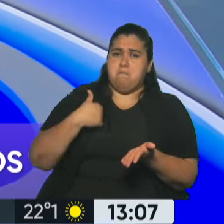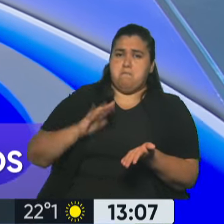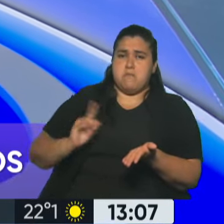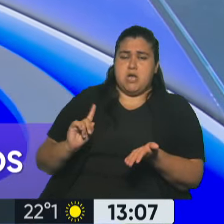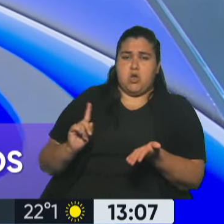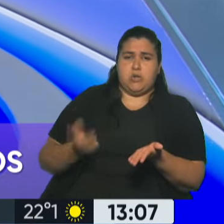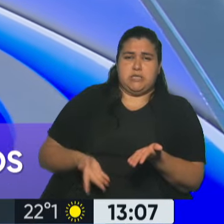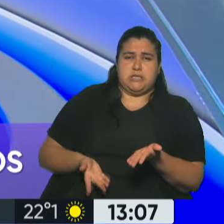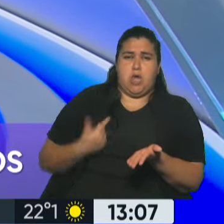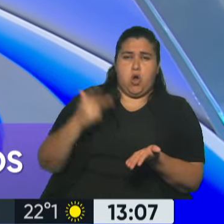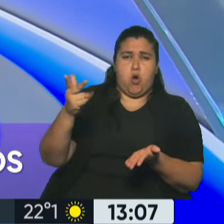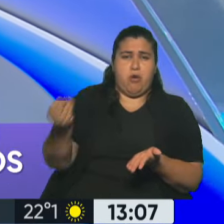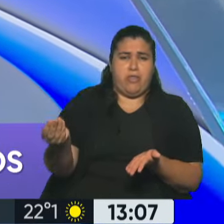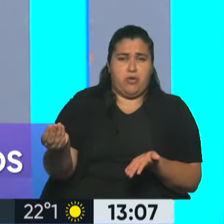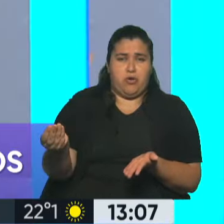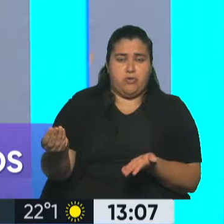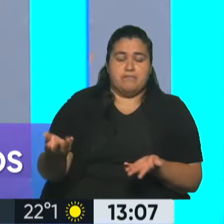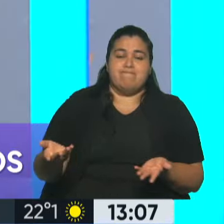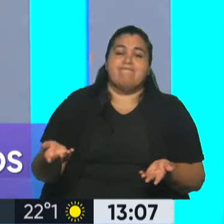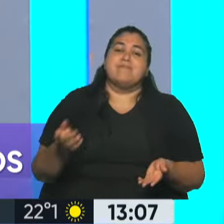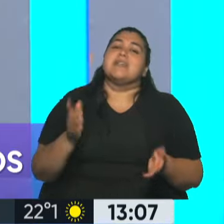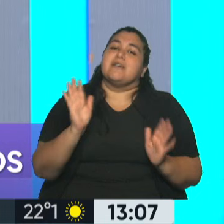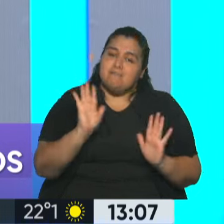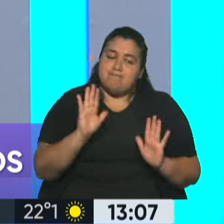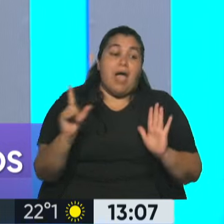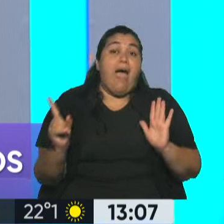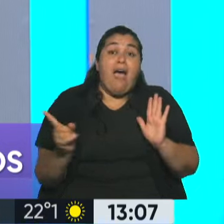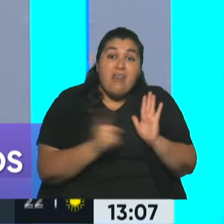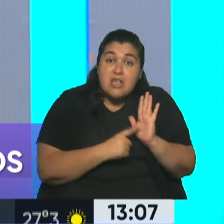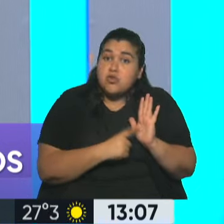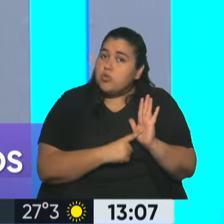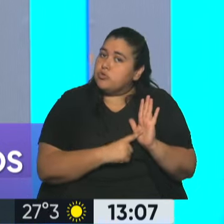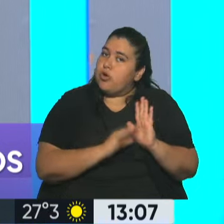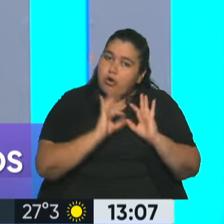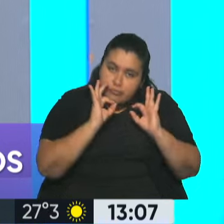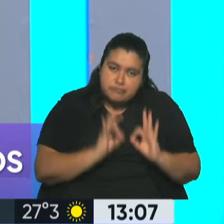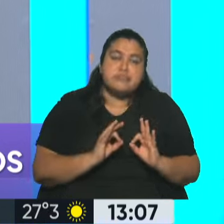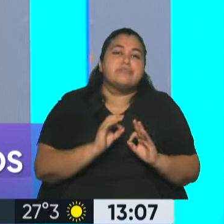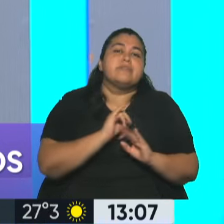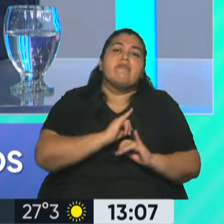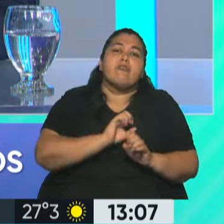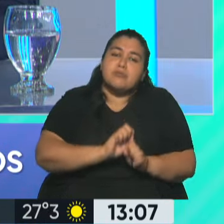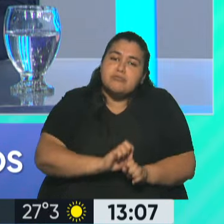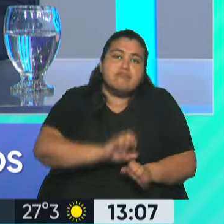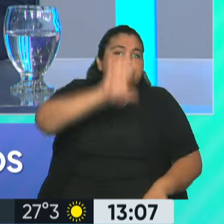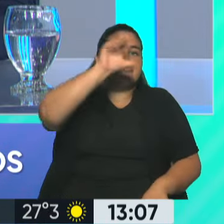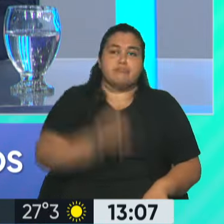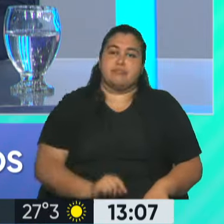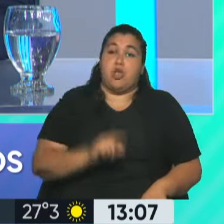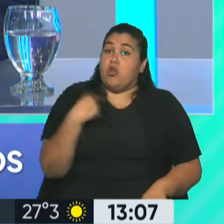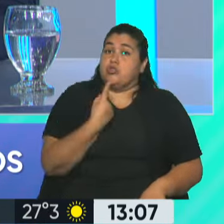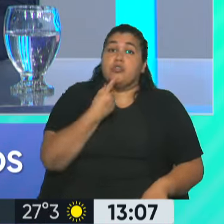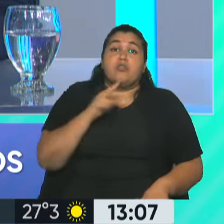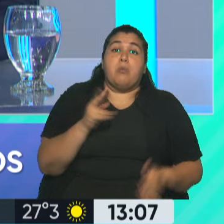importante que quiero decir. Esta resolución es de alcance nacional. Nosotros desde la TV pública llegamos a todo el país. A todo.